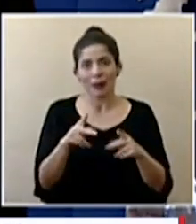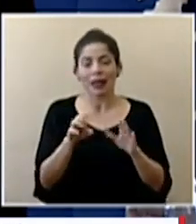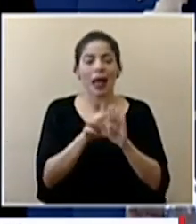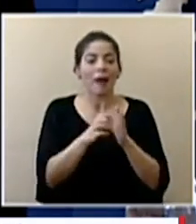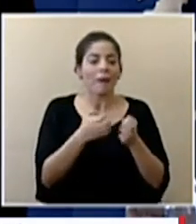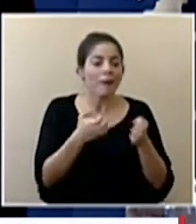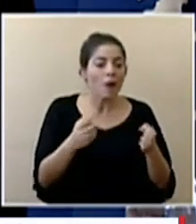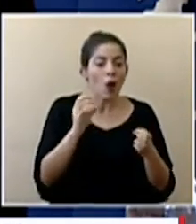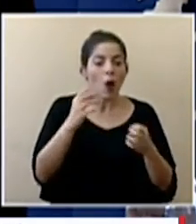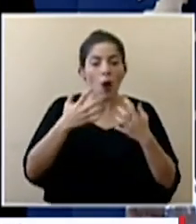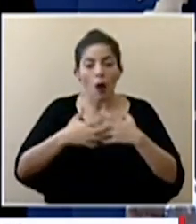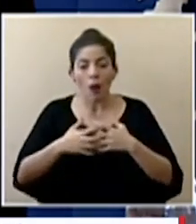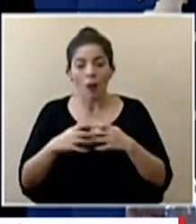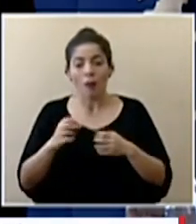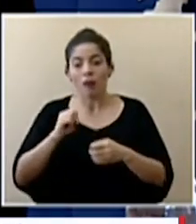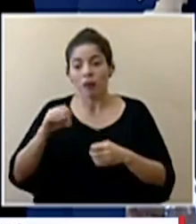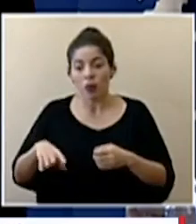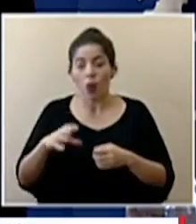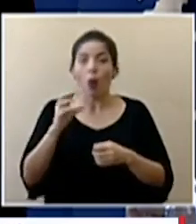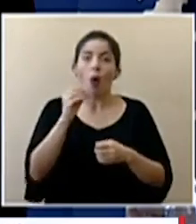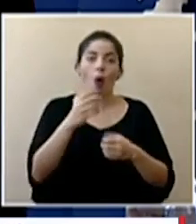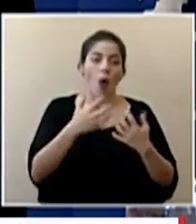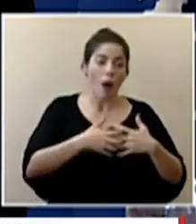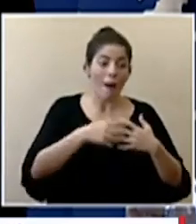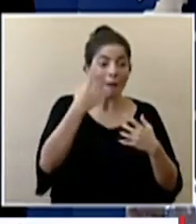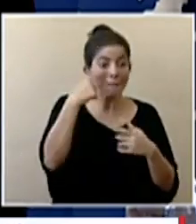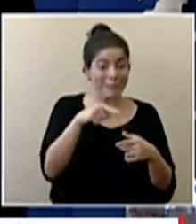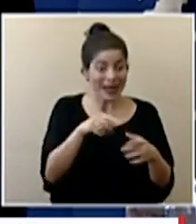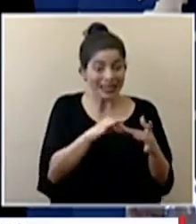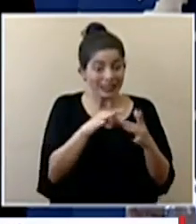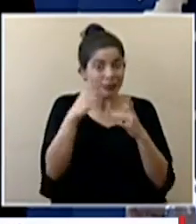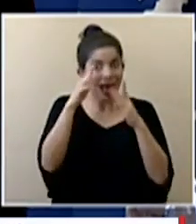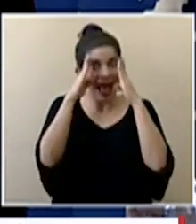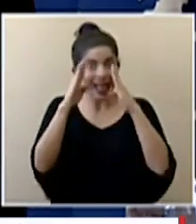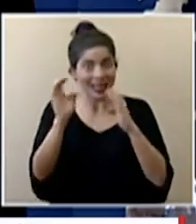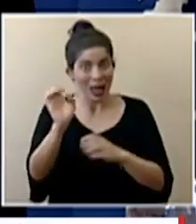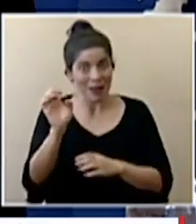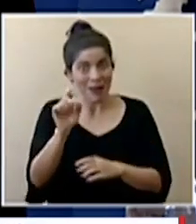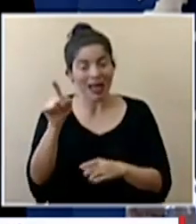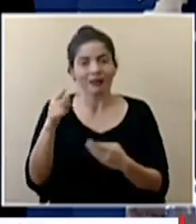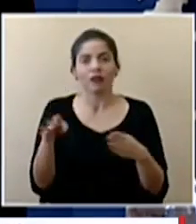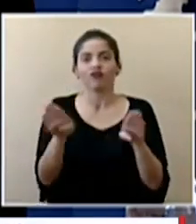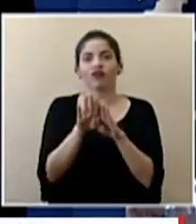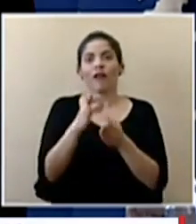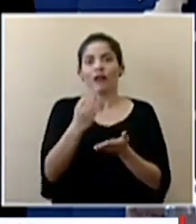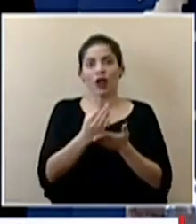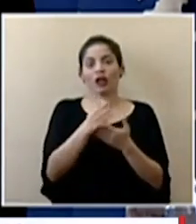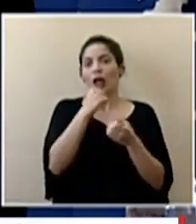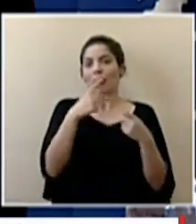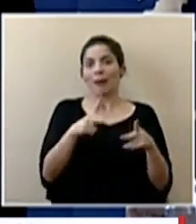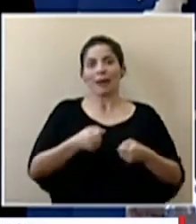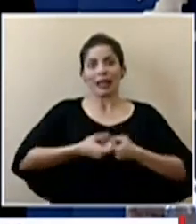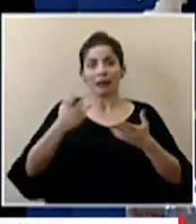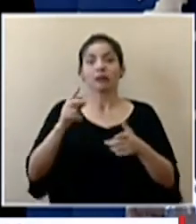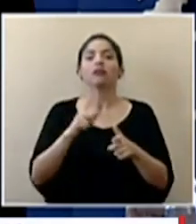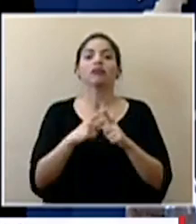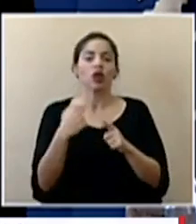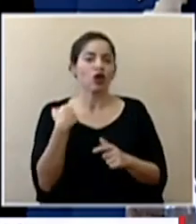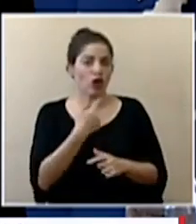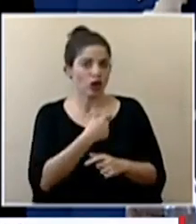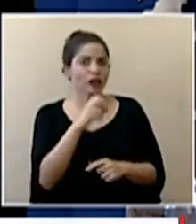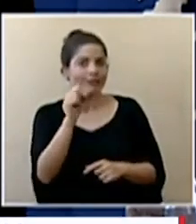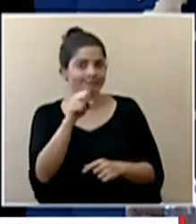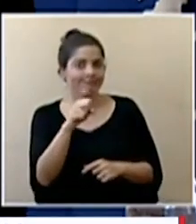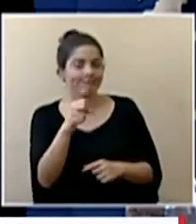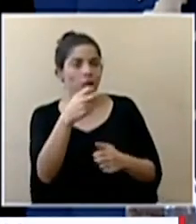estratégicos para atender la pandemia entonces nosotros sí hemos visto problemas con ciertas